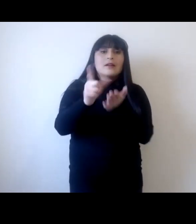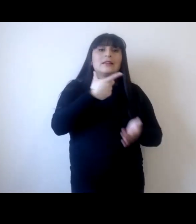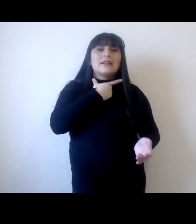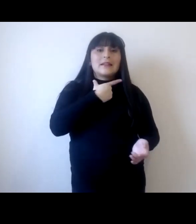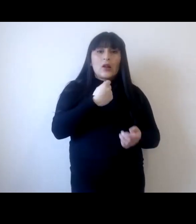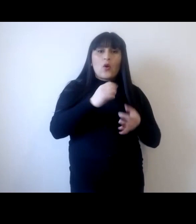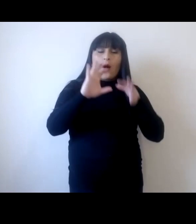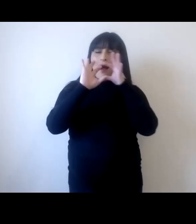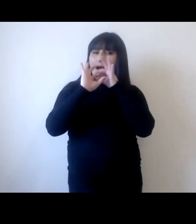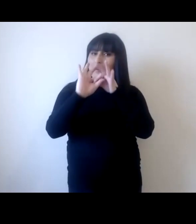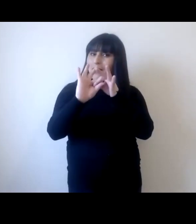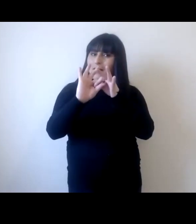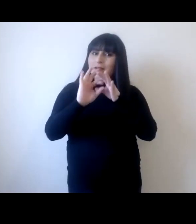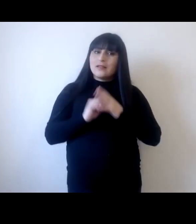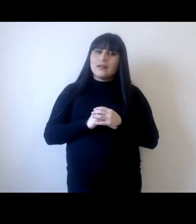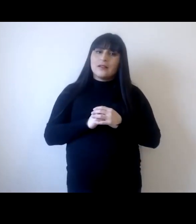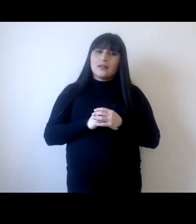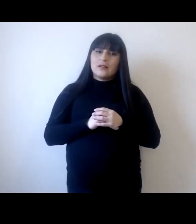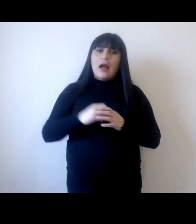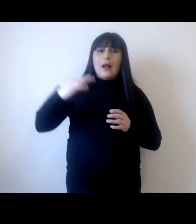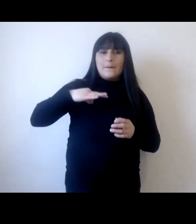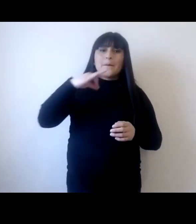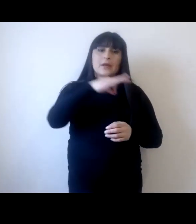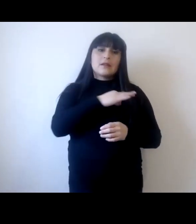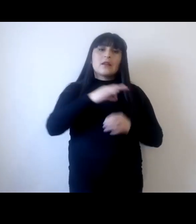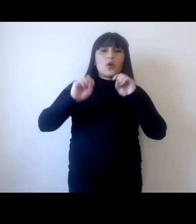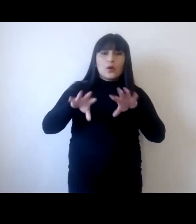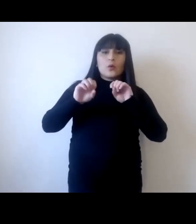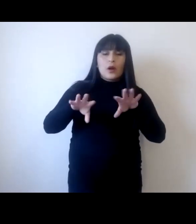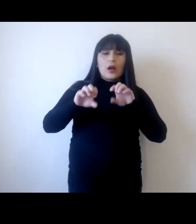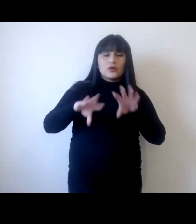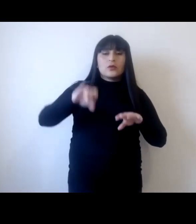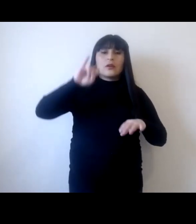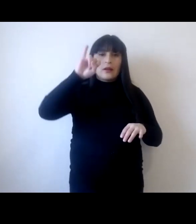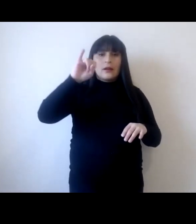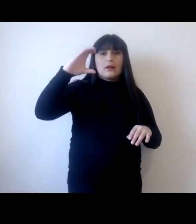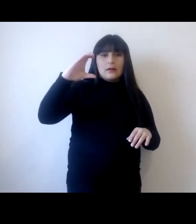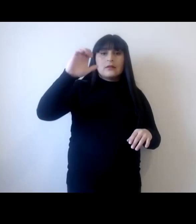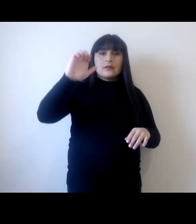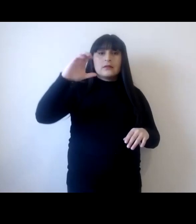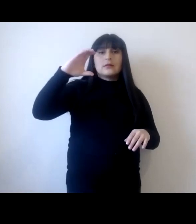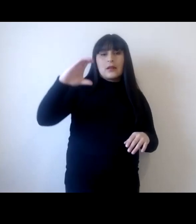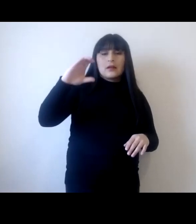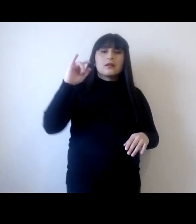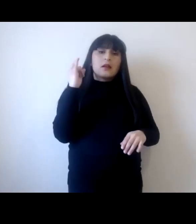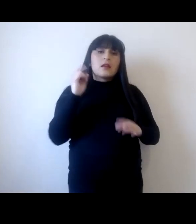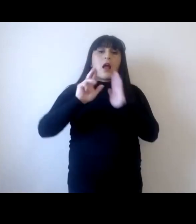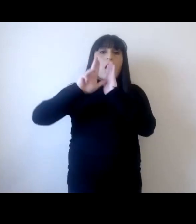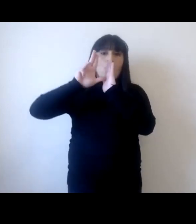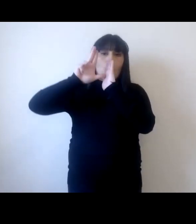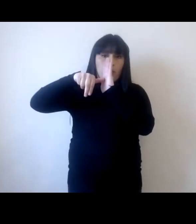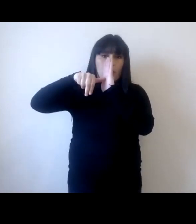al Ministerio de Educación a través del ISEC y a la Universidad de la Frontera la